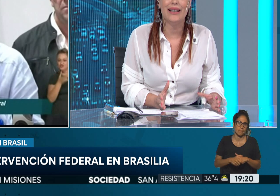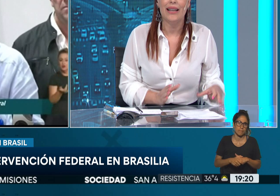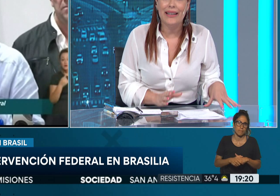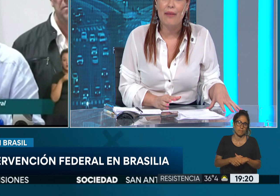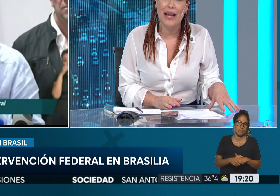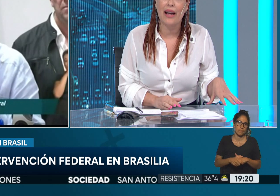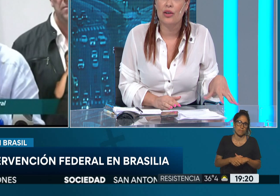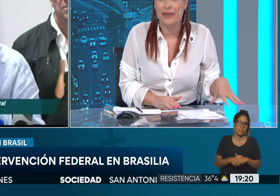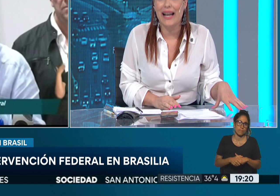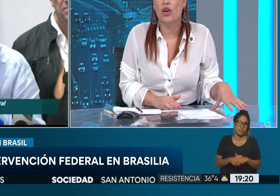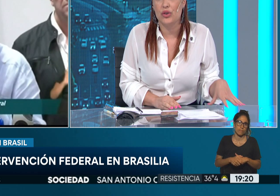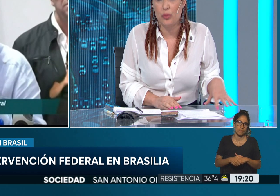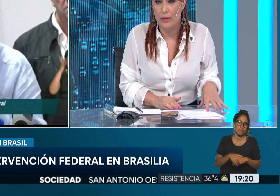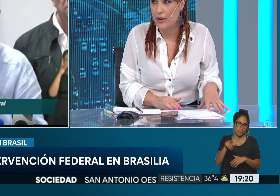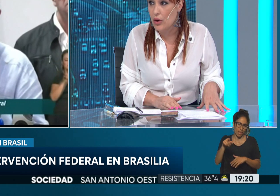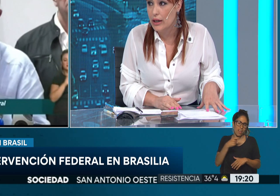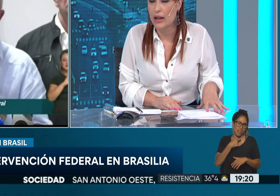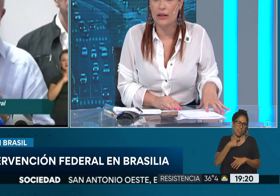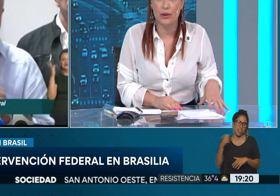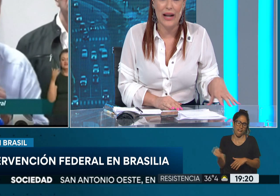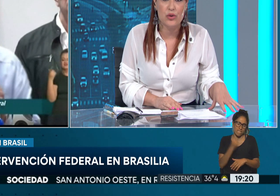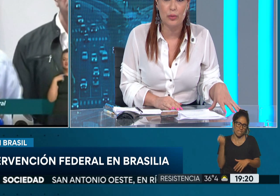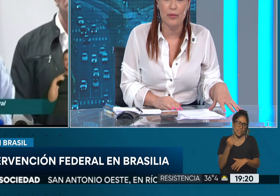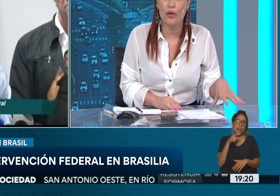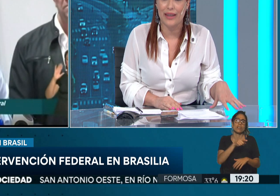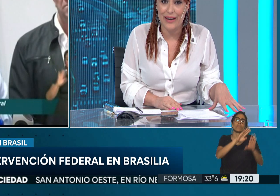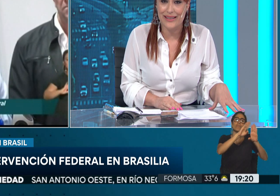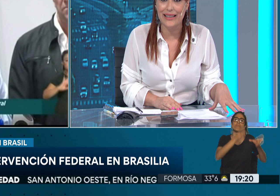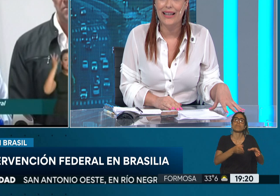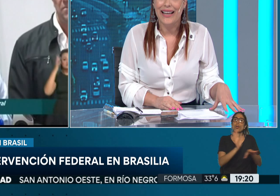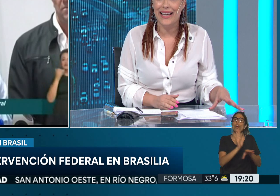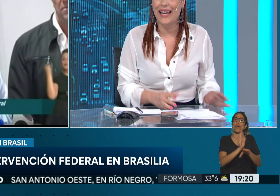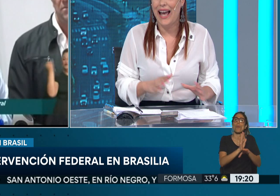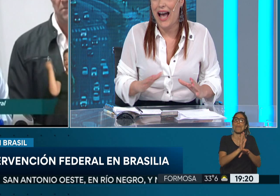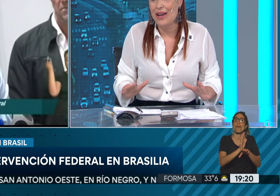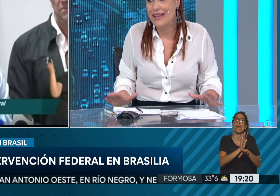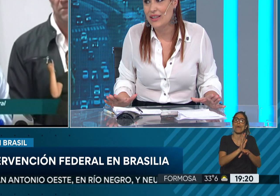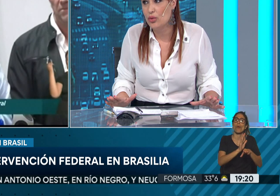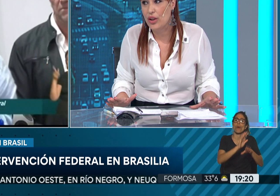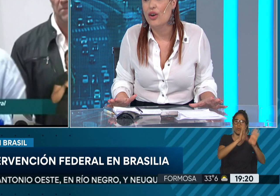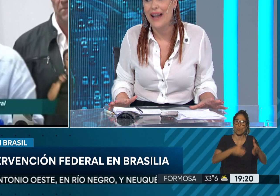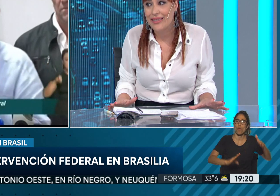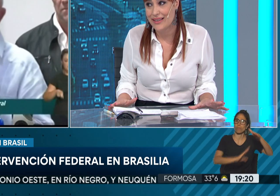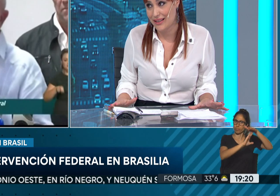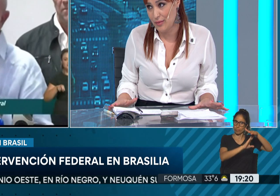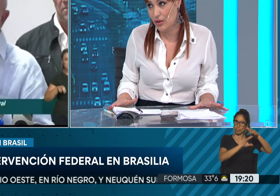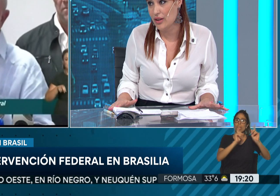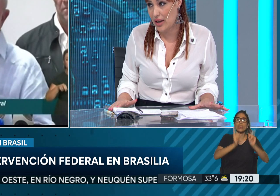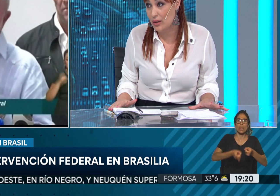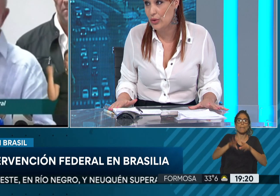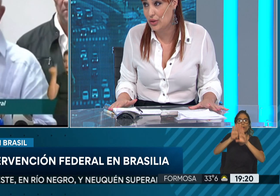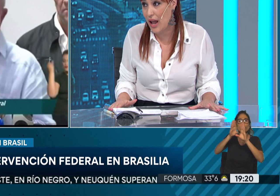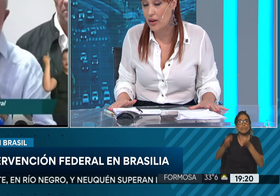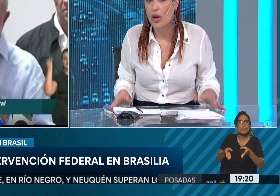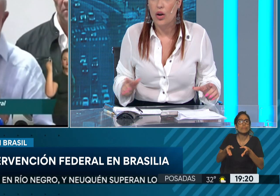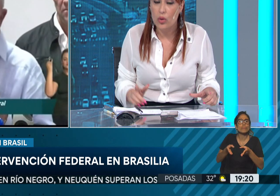Brasil y también lo que sería la Corte Suprema el Tribunal Supremo de Brasil que ha sido uno de los grandes enemigos de